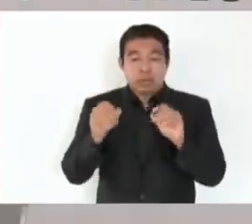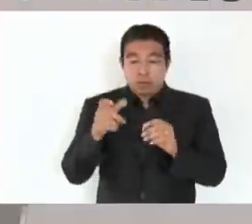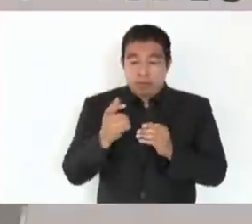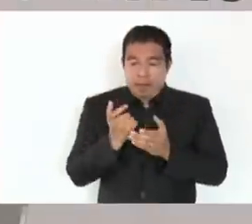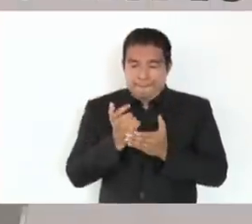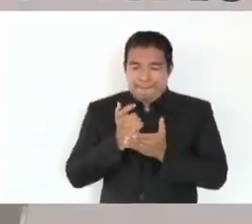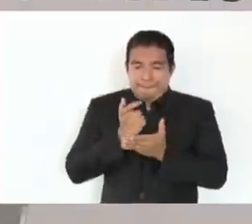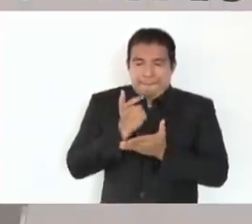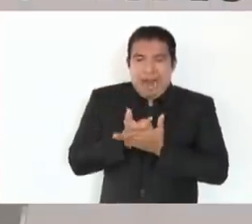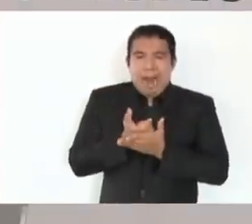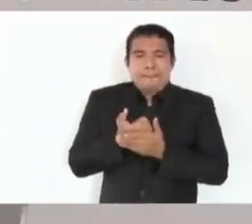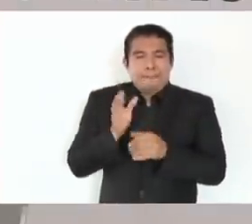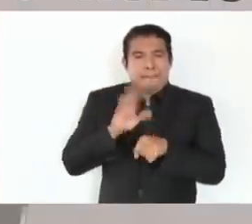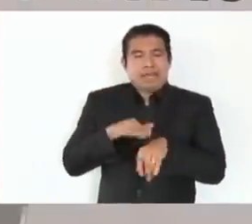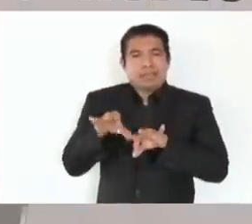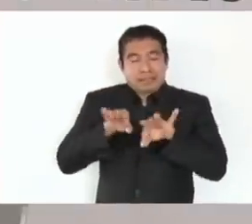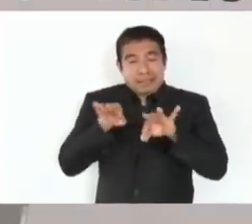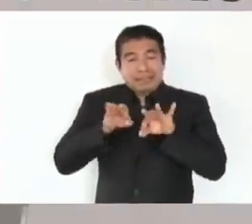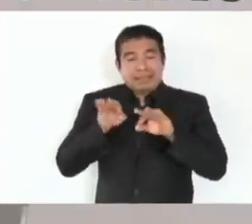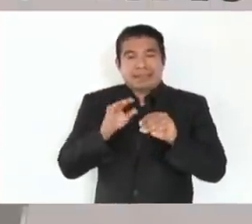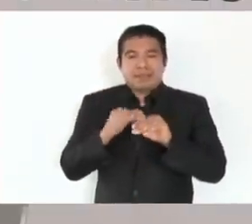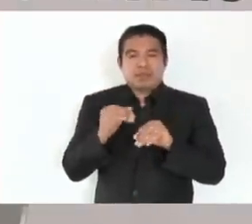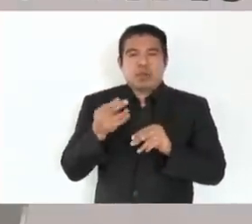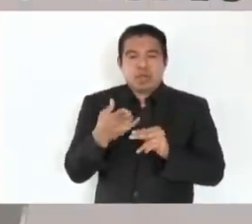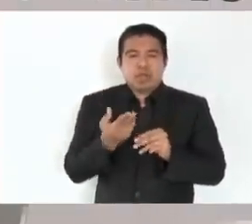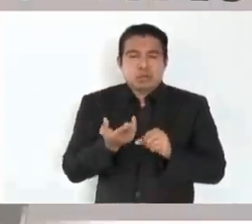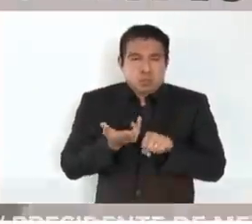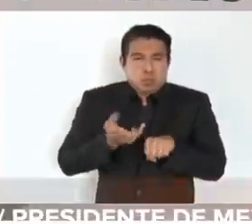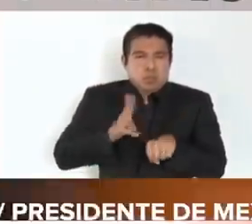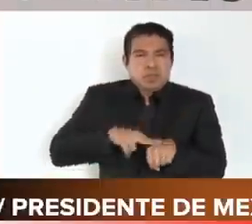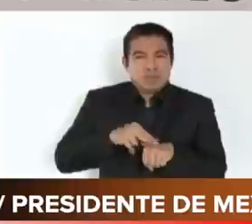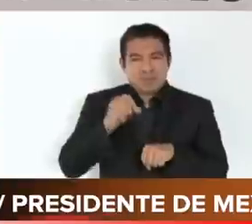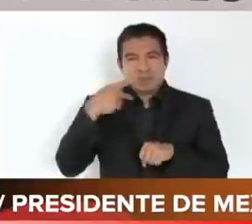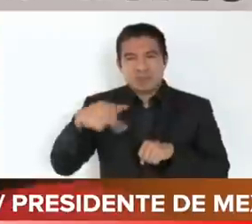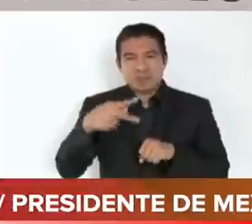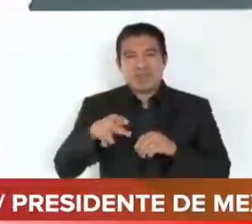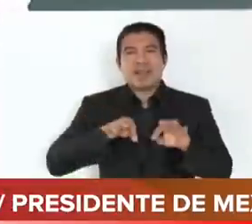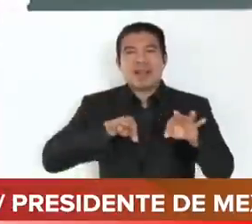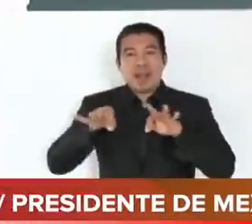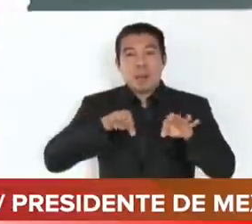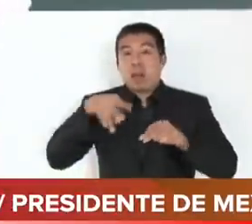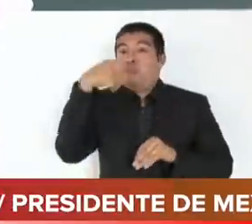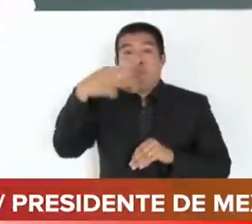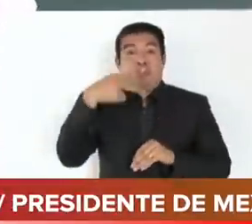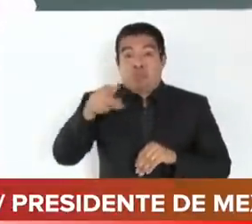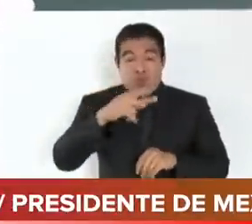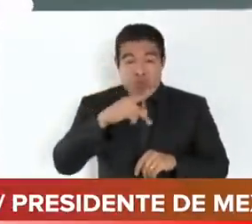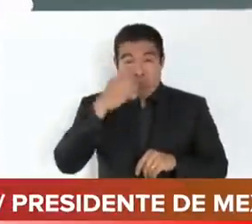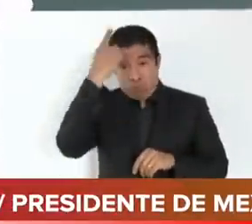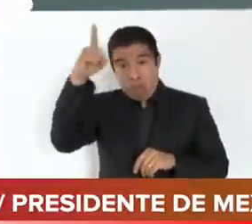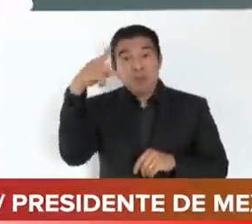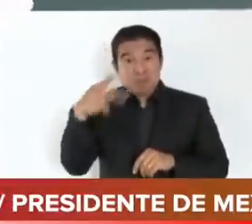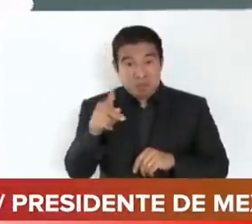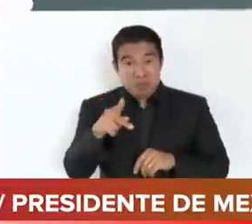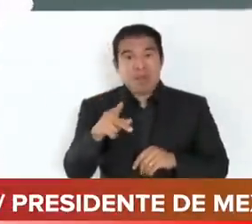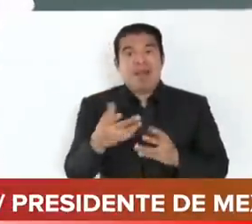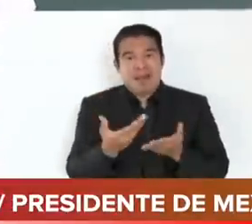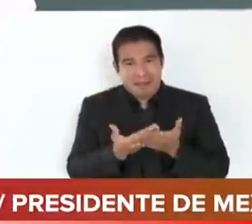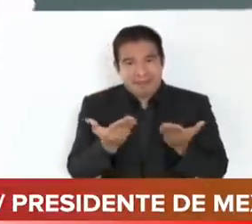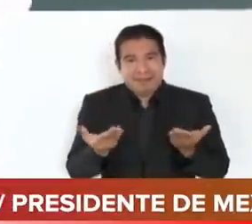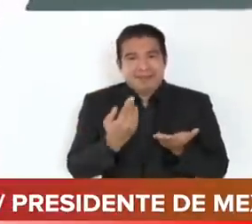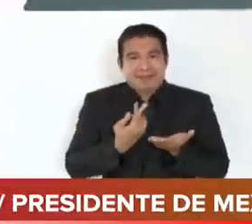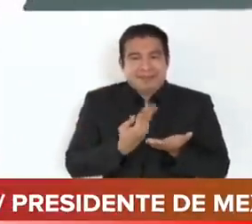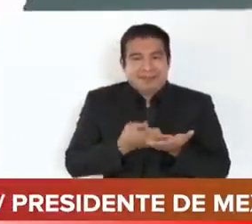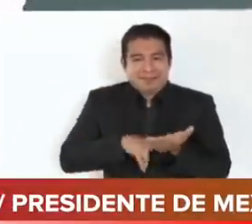por cultivar sus propias parcelas, sea propiedad privadas, sean ejidos, sean